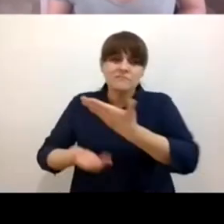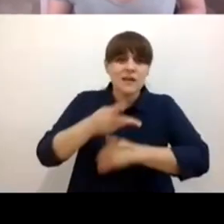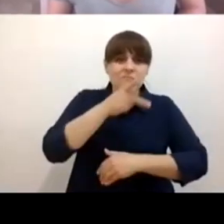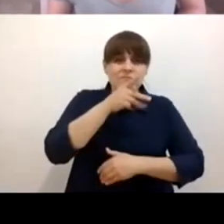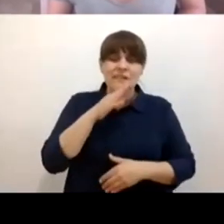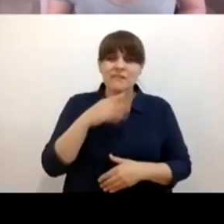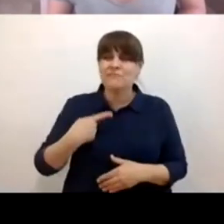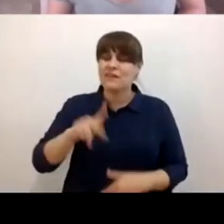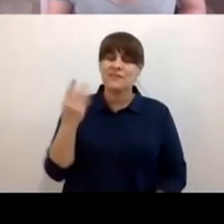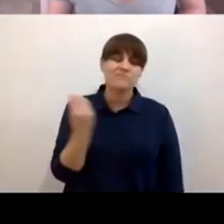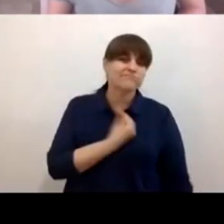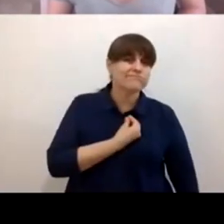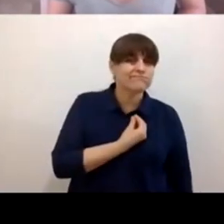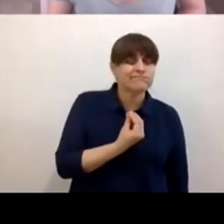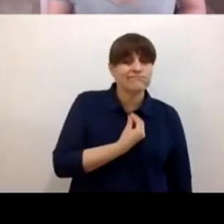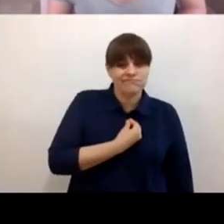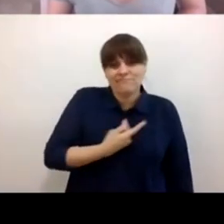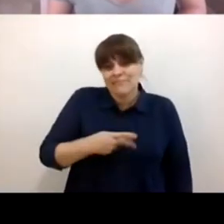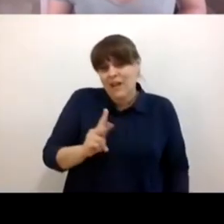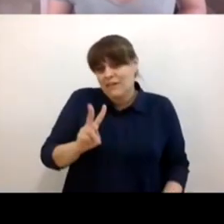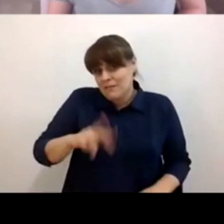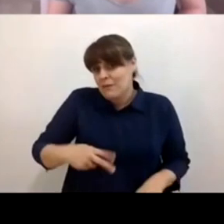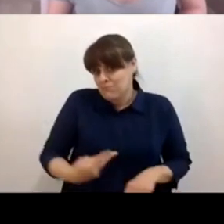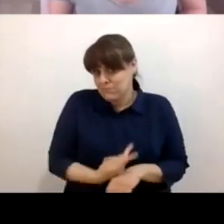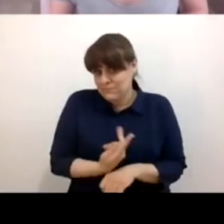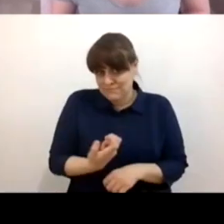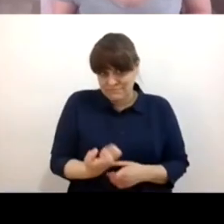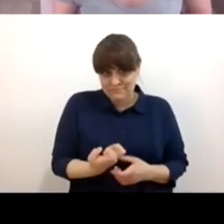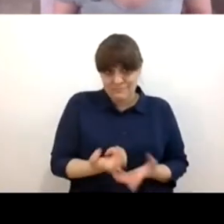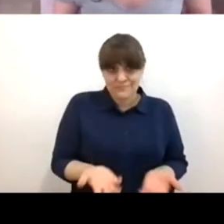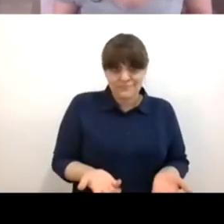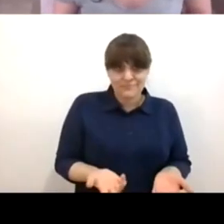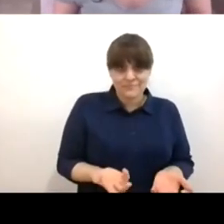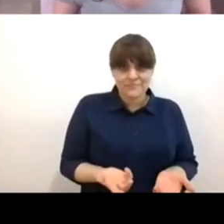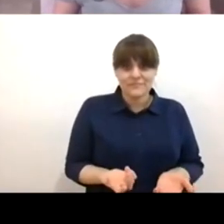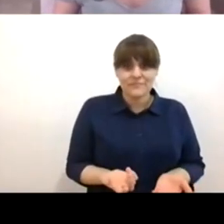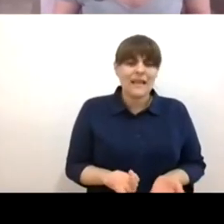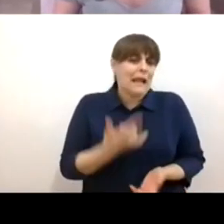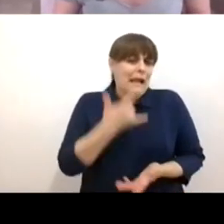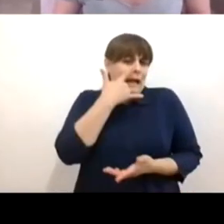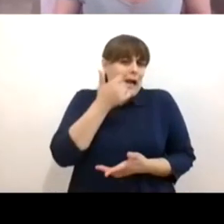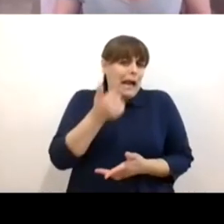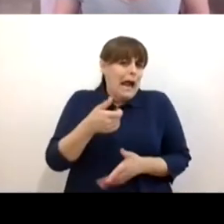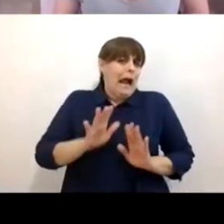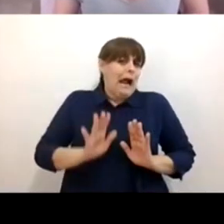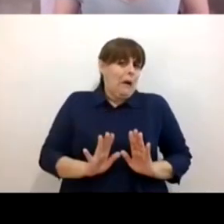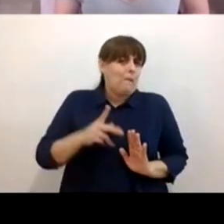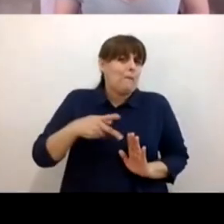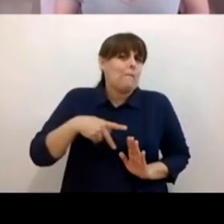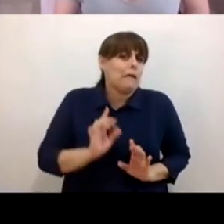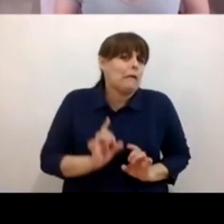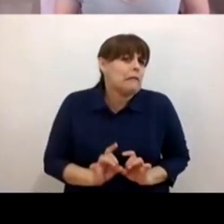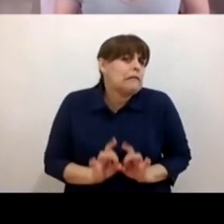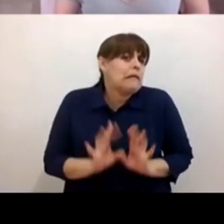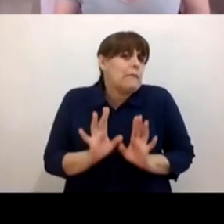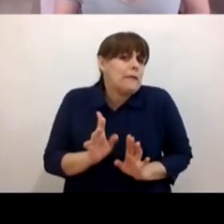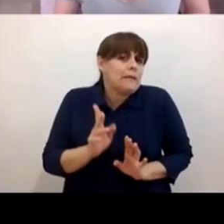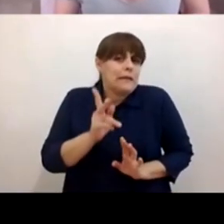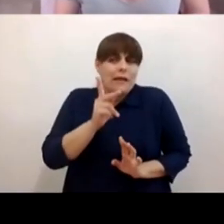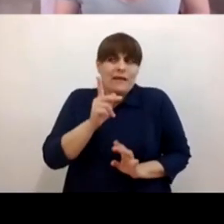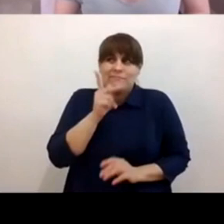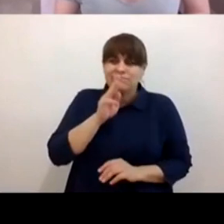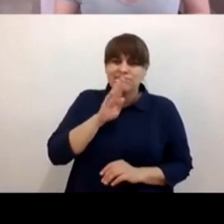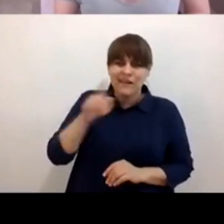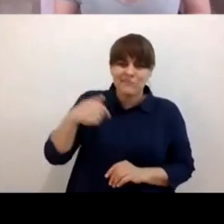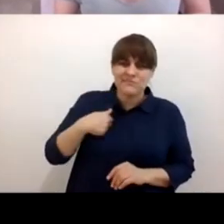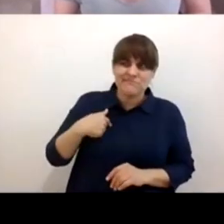¿no? porque pues sí sucede ¿no? este ya ven que no pasa es raro ¿no? que de repente los papás nos caigan gordos